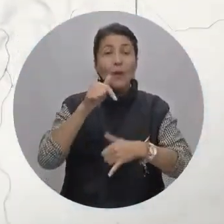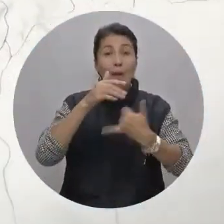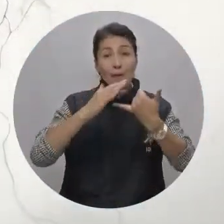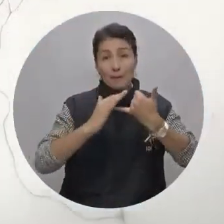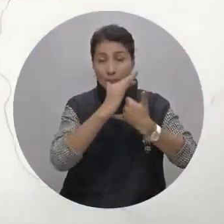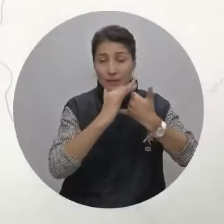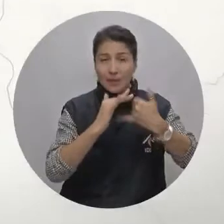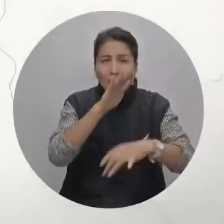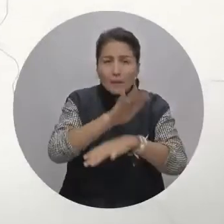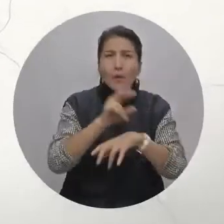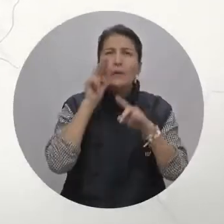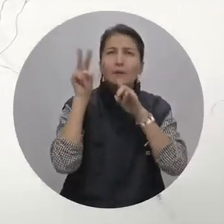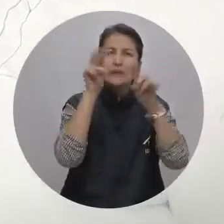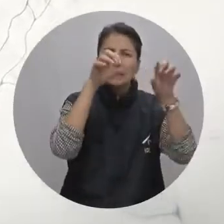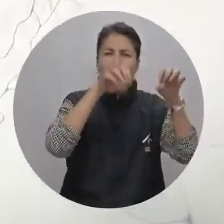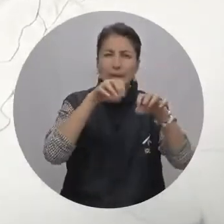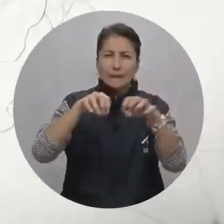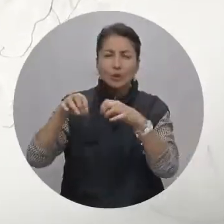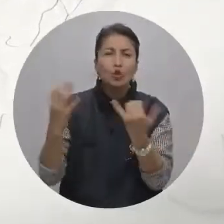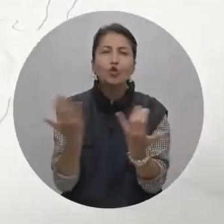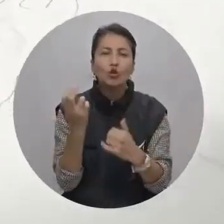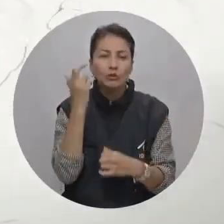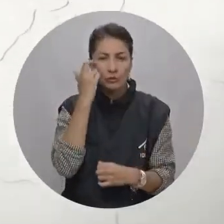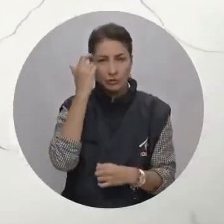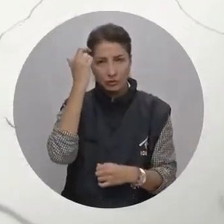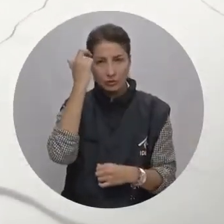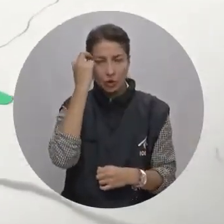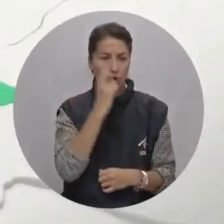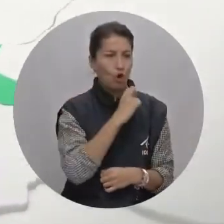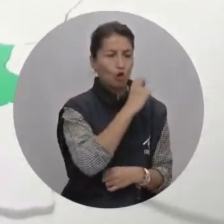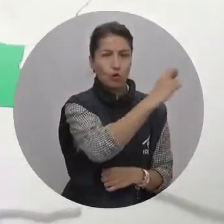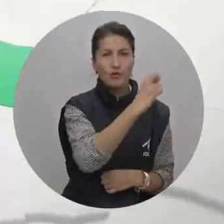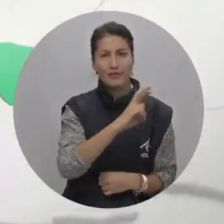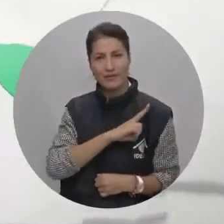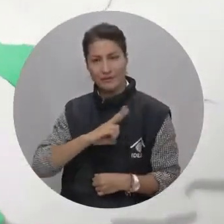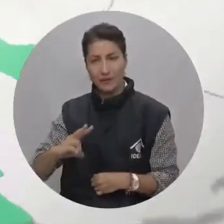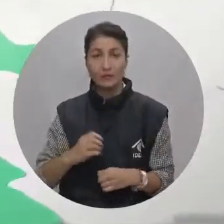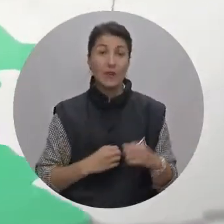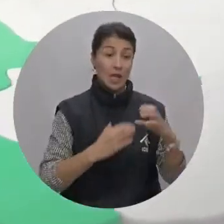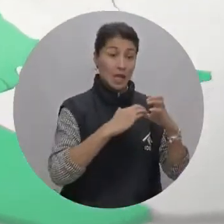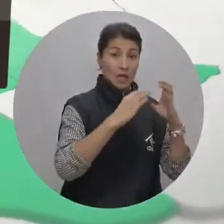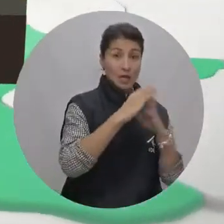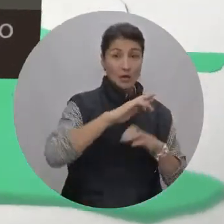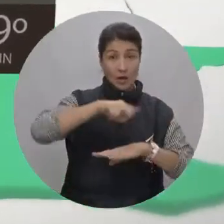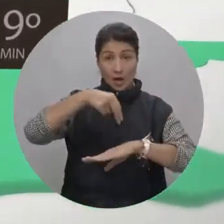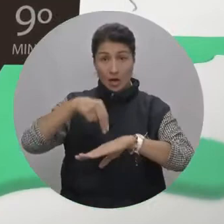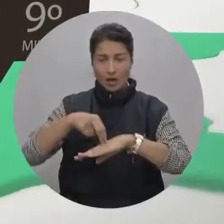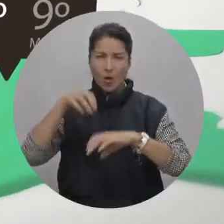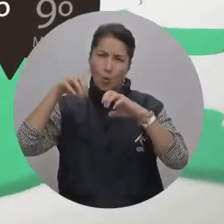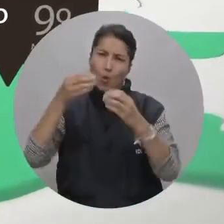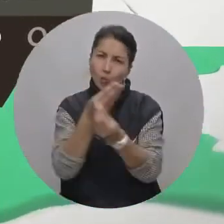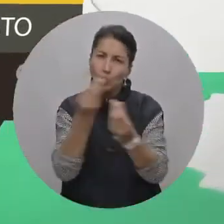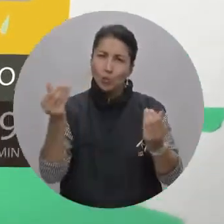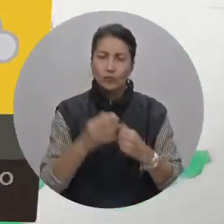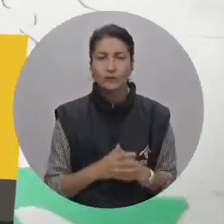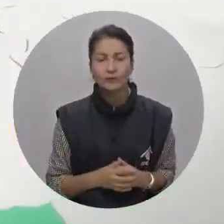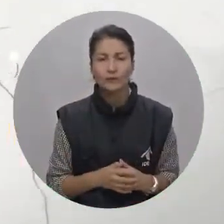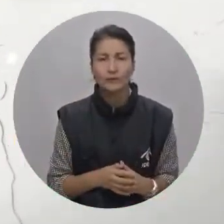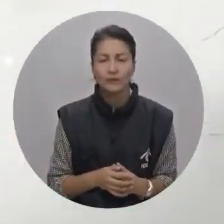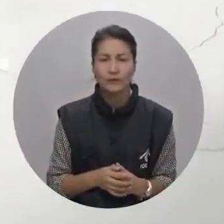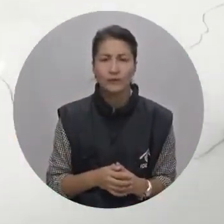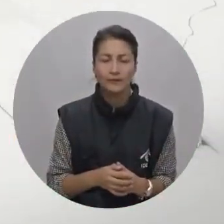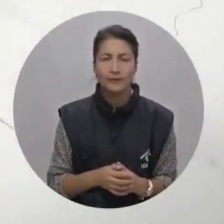La tarde para el Pacífico será lluviosa especialmente sobre Chocó y el norte de Valle. Sobre Cauca y Nariño habría lluvias ligeras.